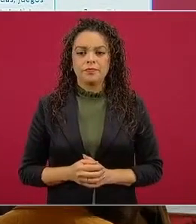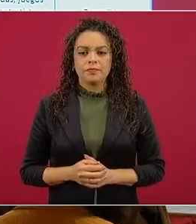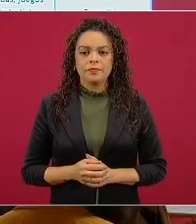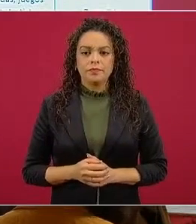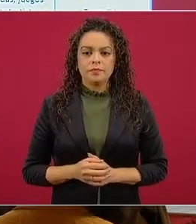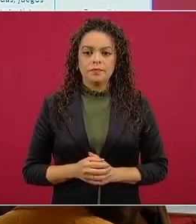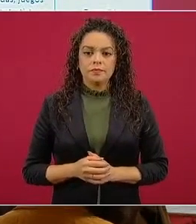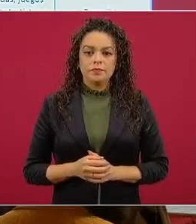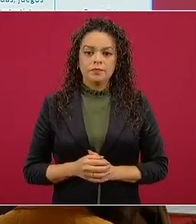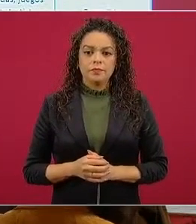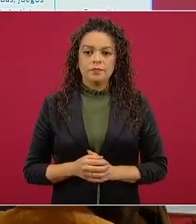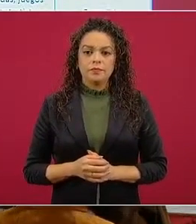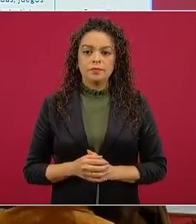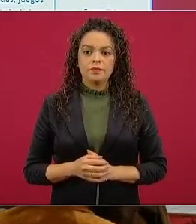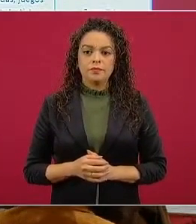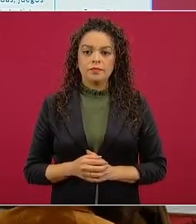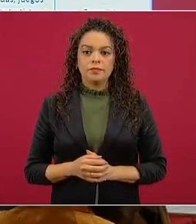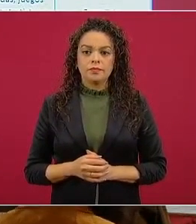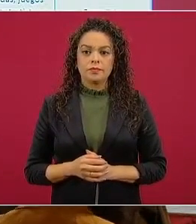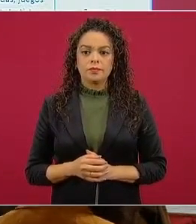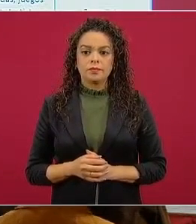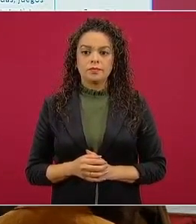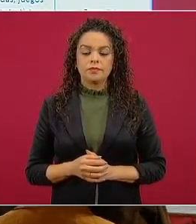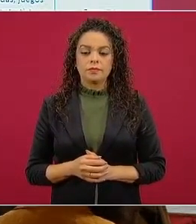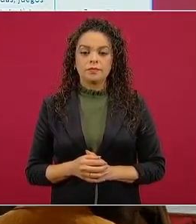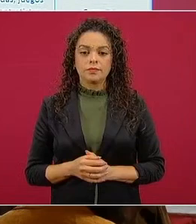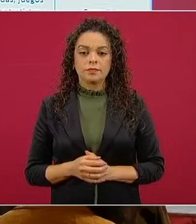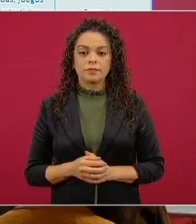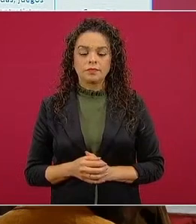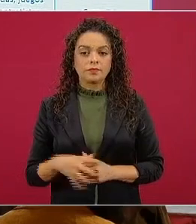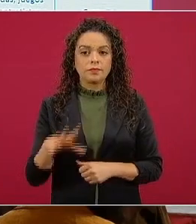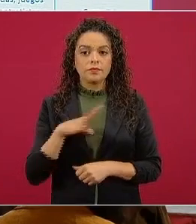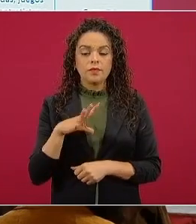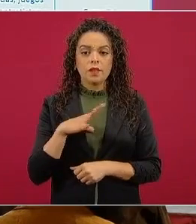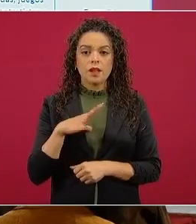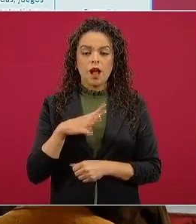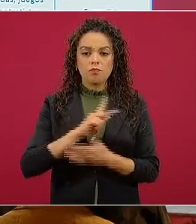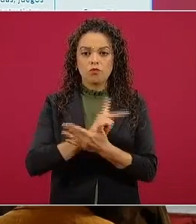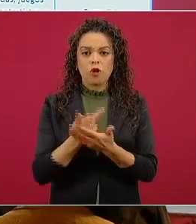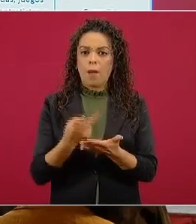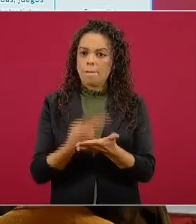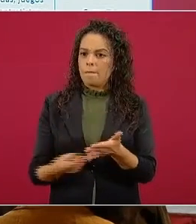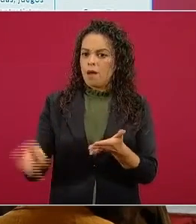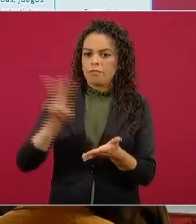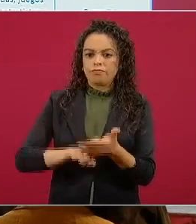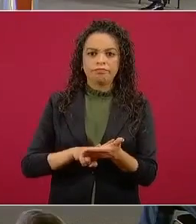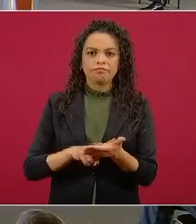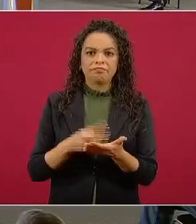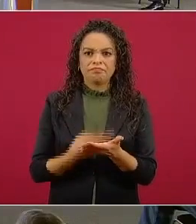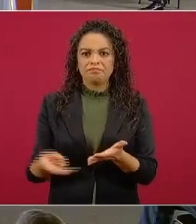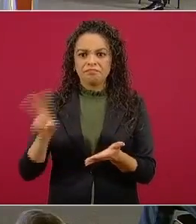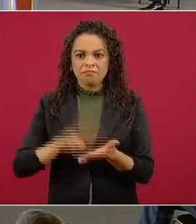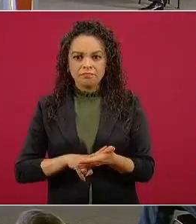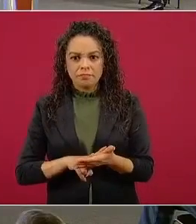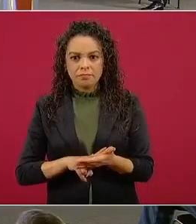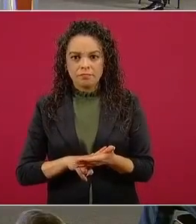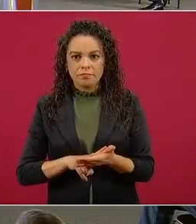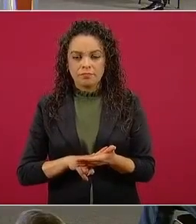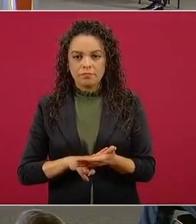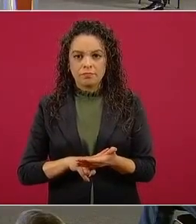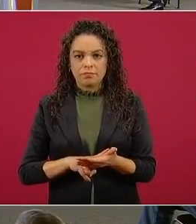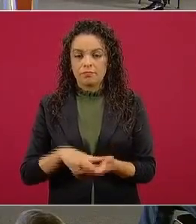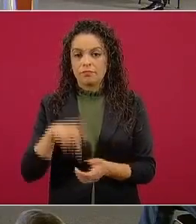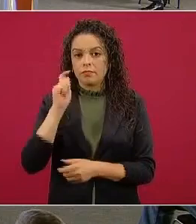Los programas duplicados, sólo la Oficialía Mayor es la encargada de la